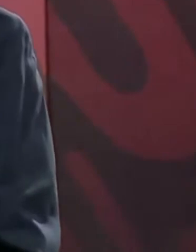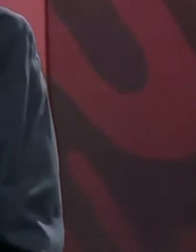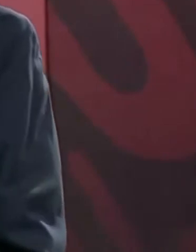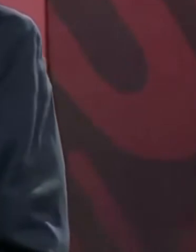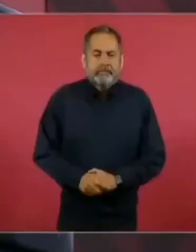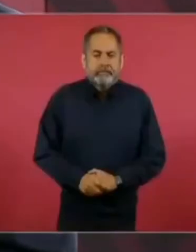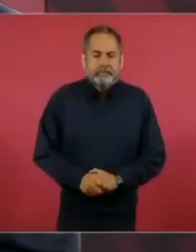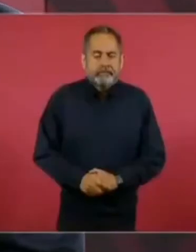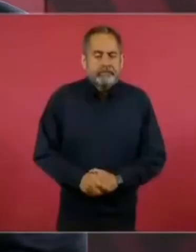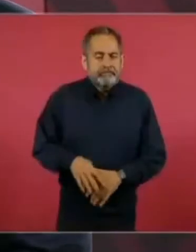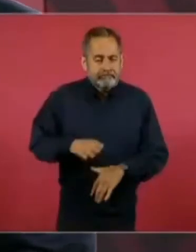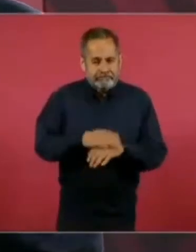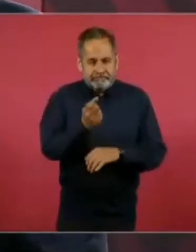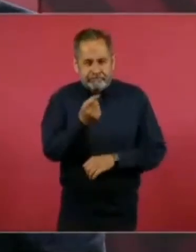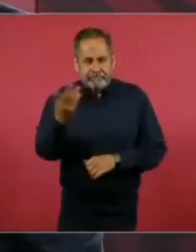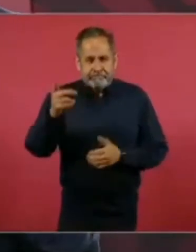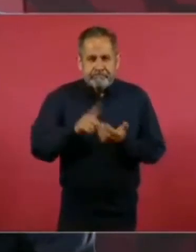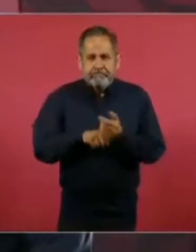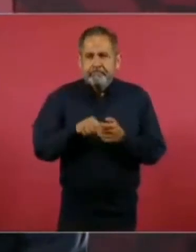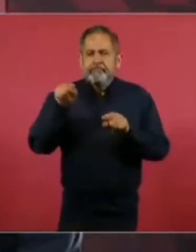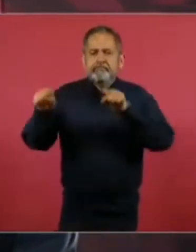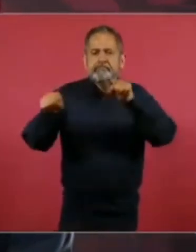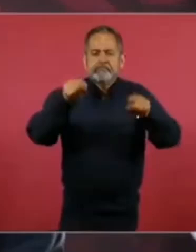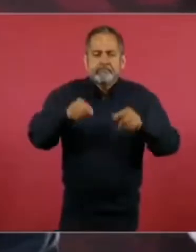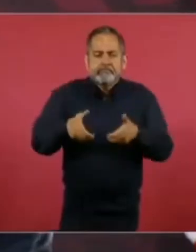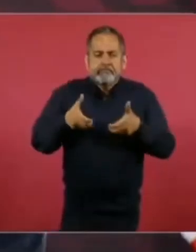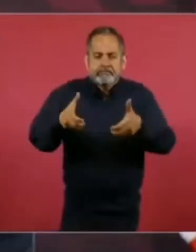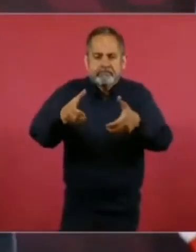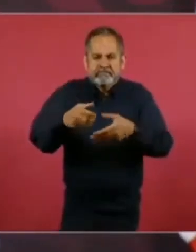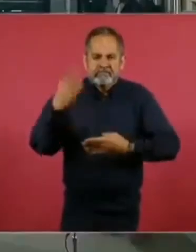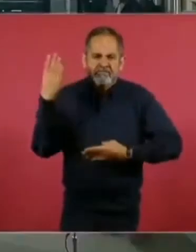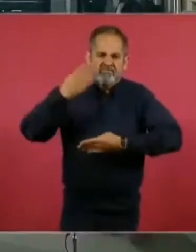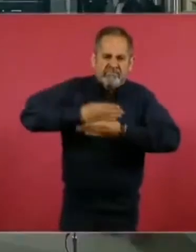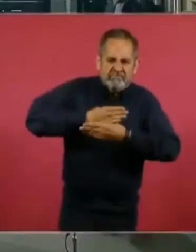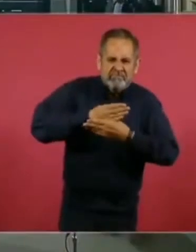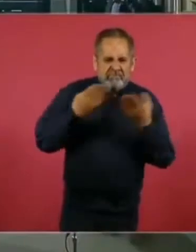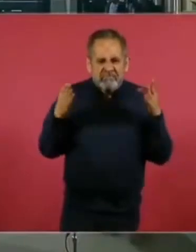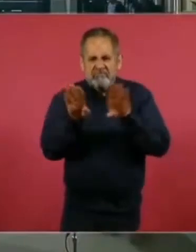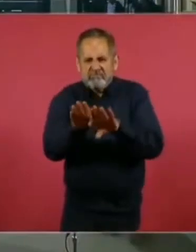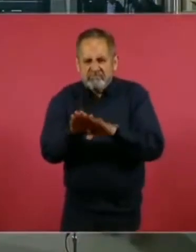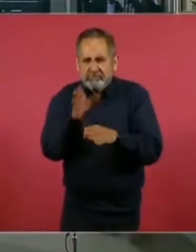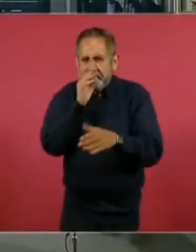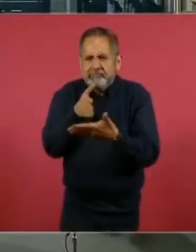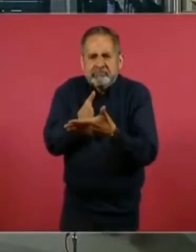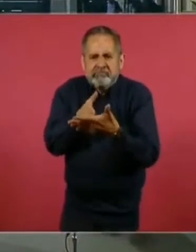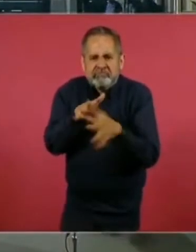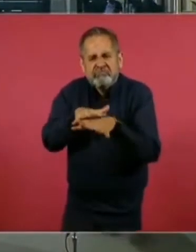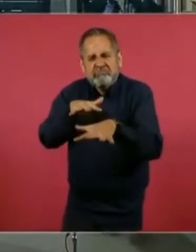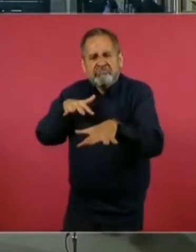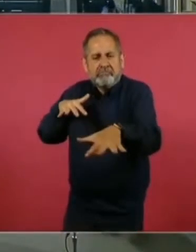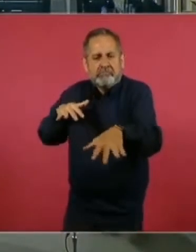De algunos abogados transas